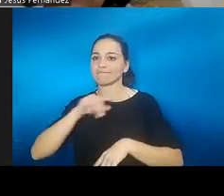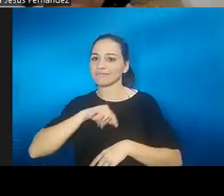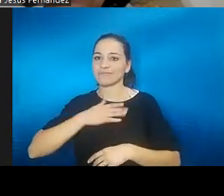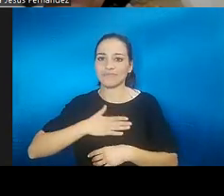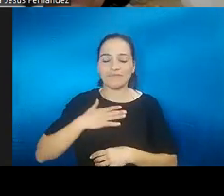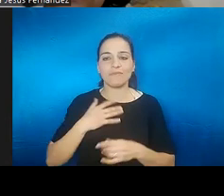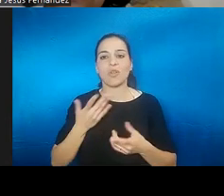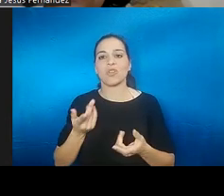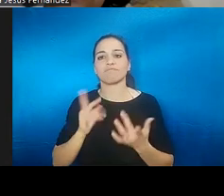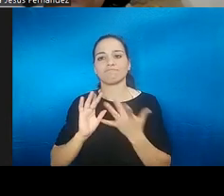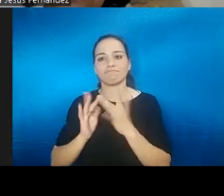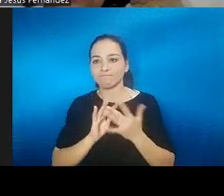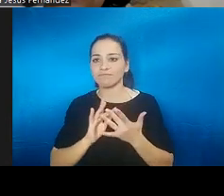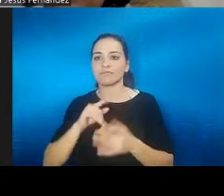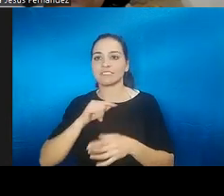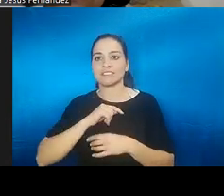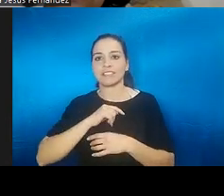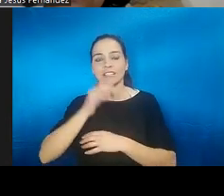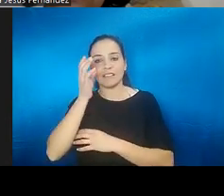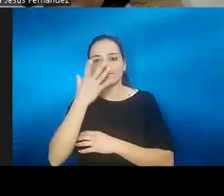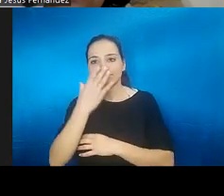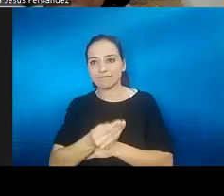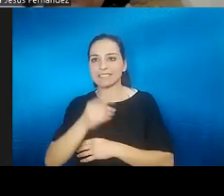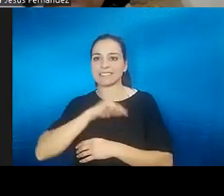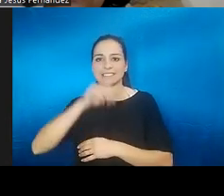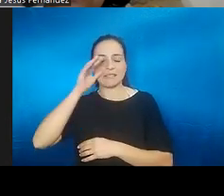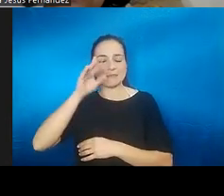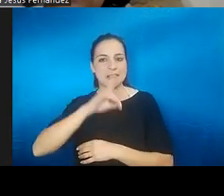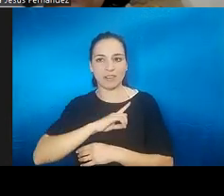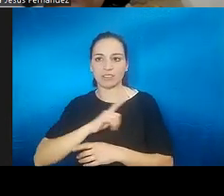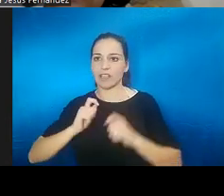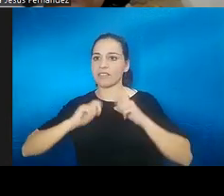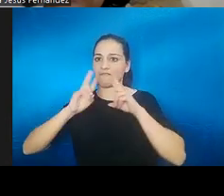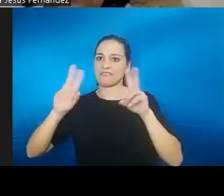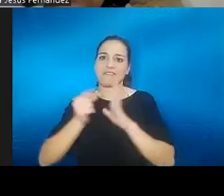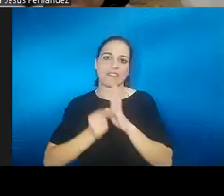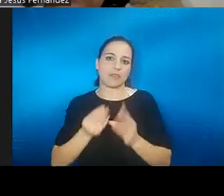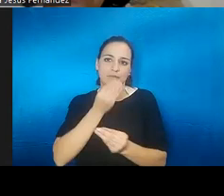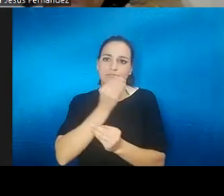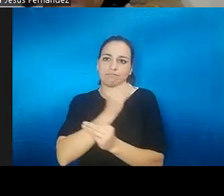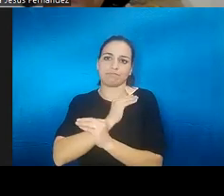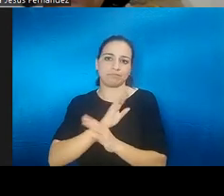sentirte escuchado, un montón de beneficios que no sé si los que no lo habéis